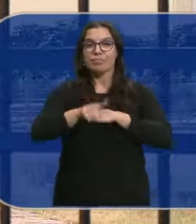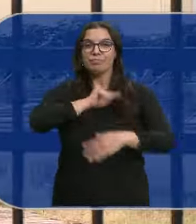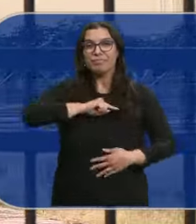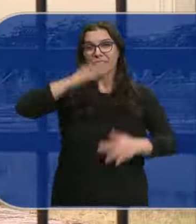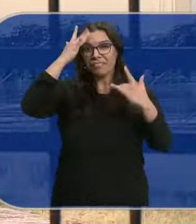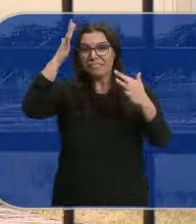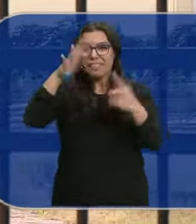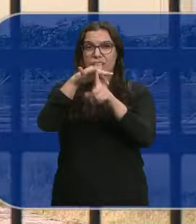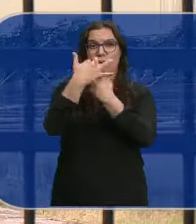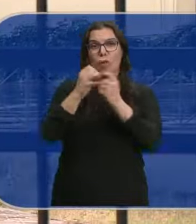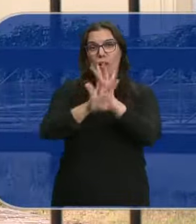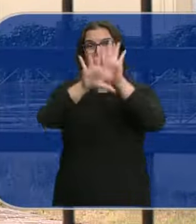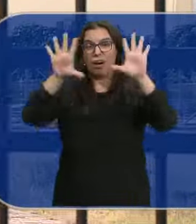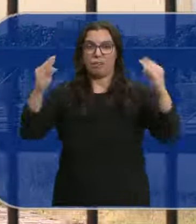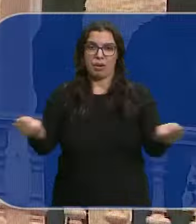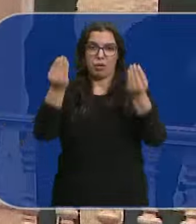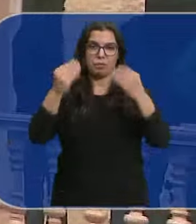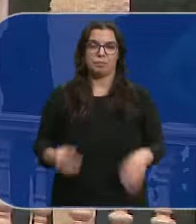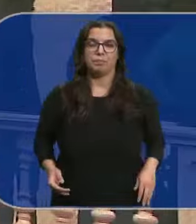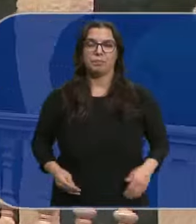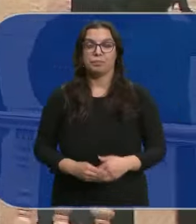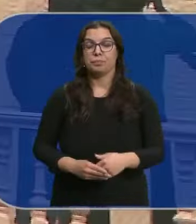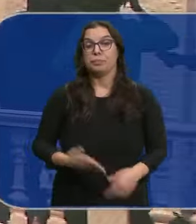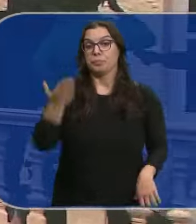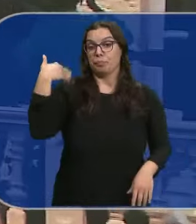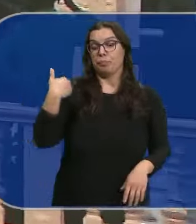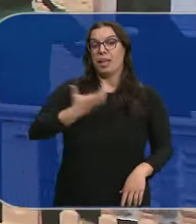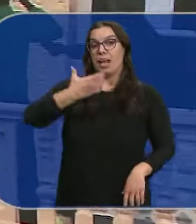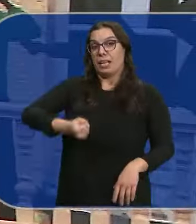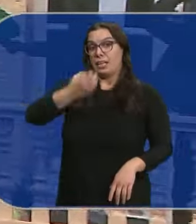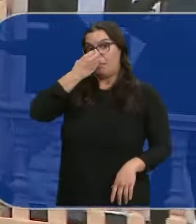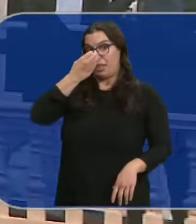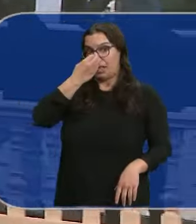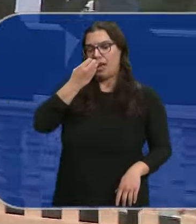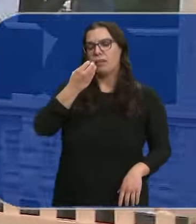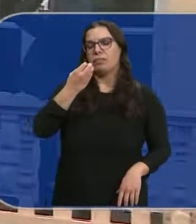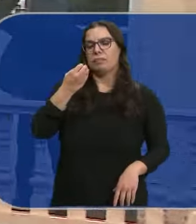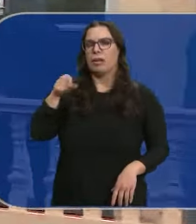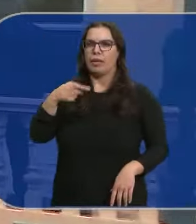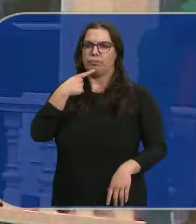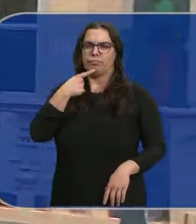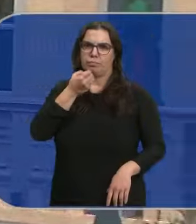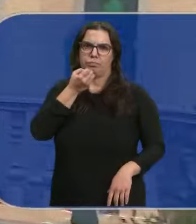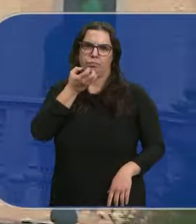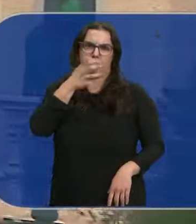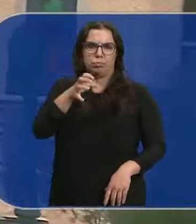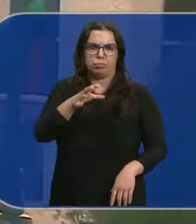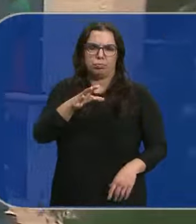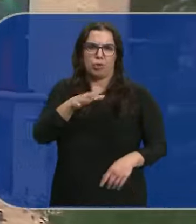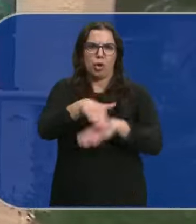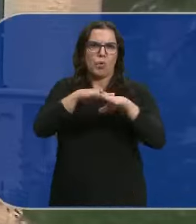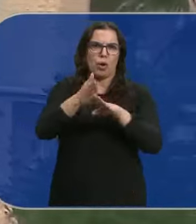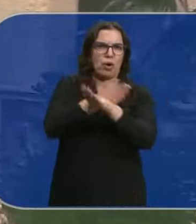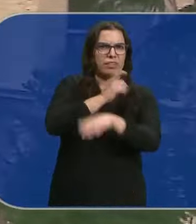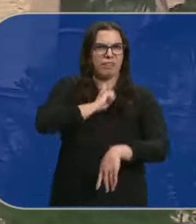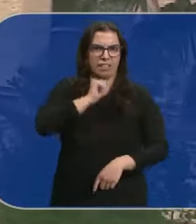de que su situación se aclare En su día el alcalde de Medina del Campo evidenció su malestar Porque el gobierno no hubiera comunicado